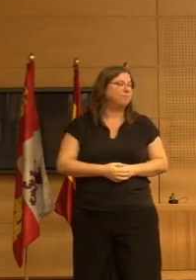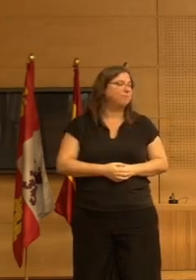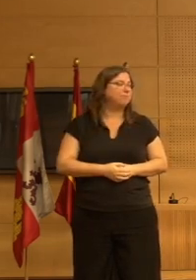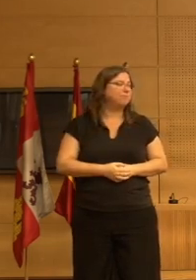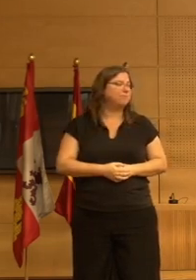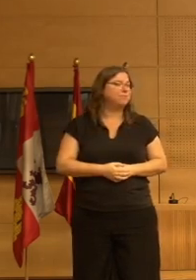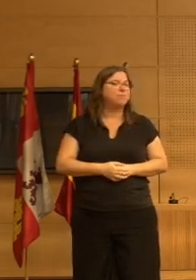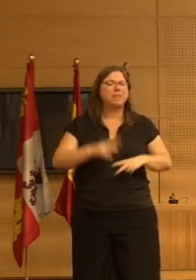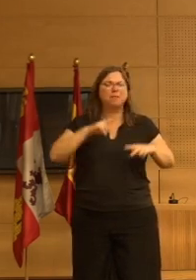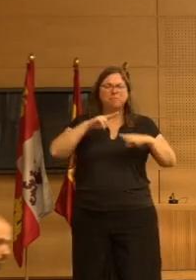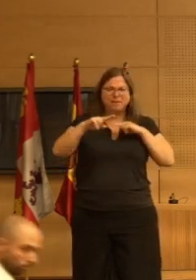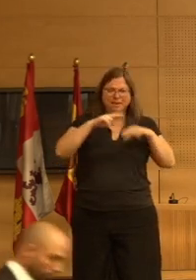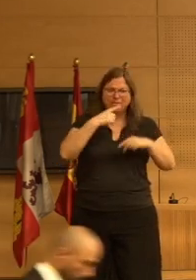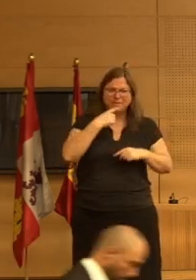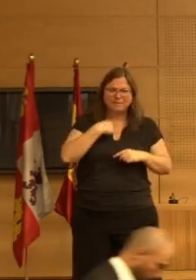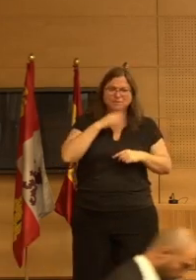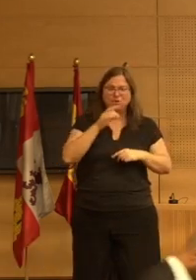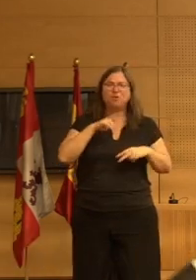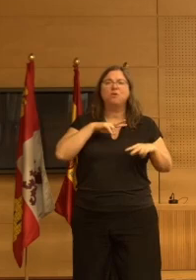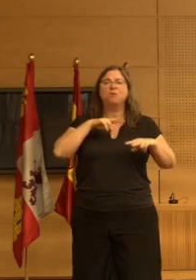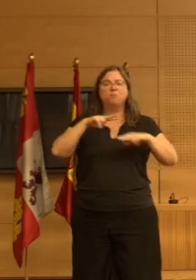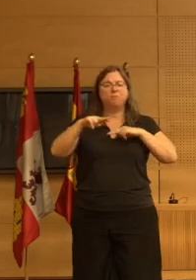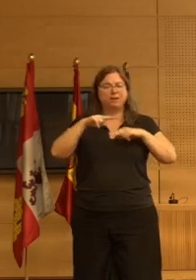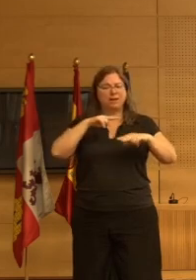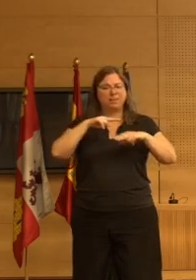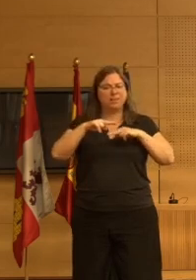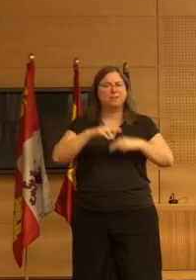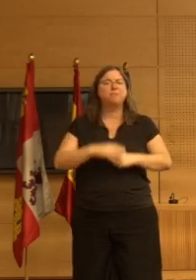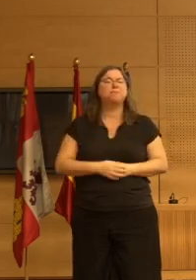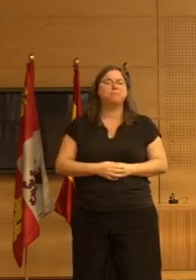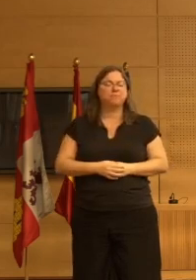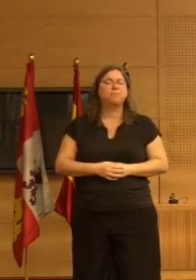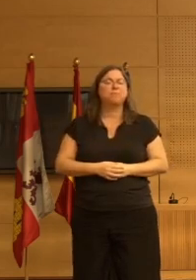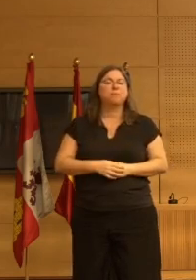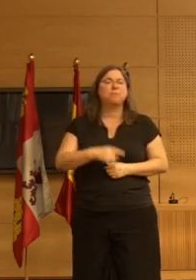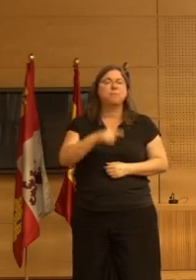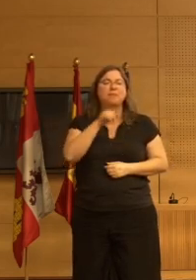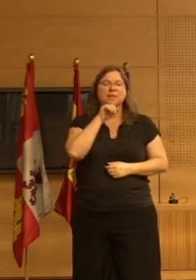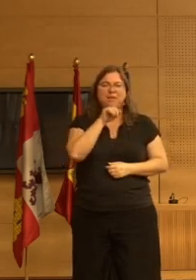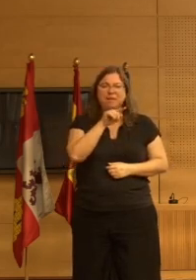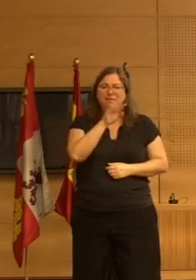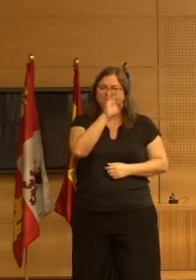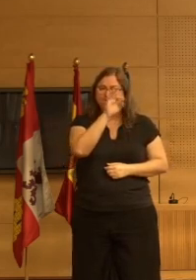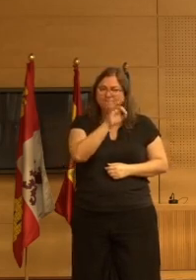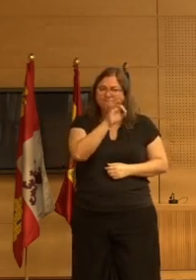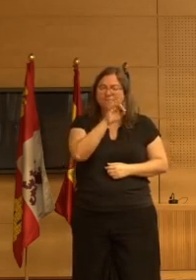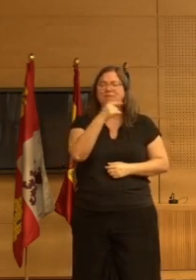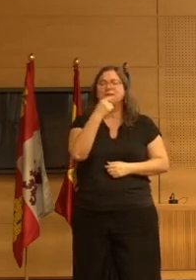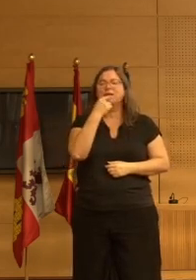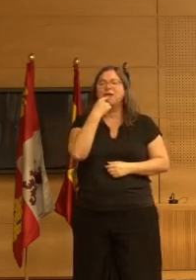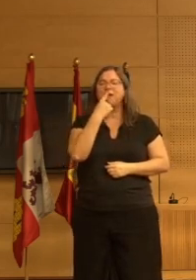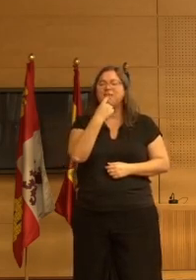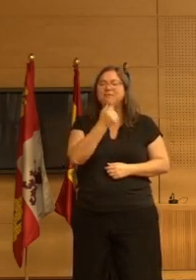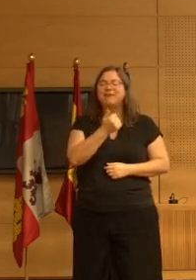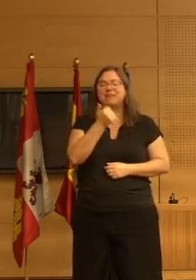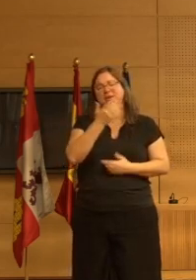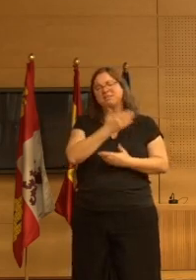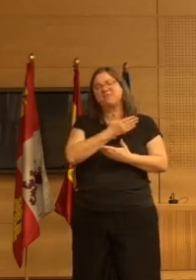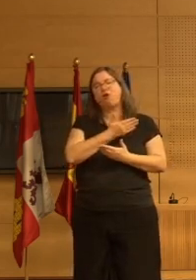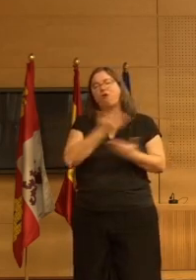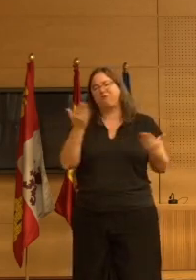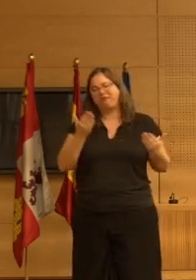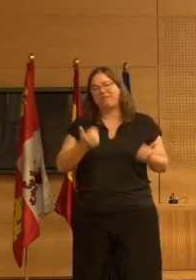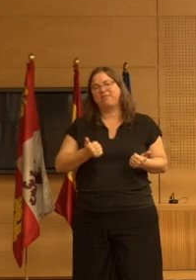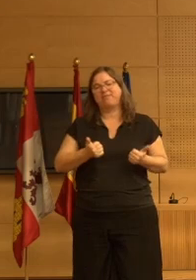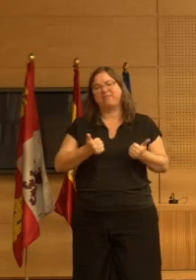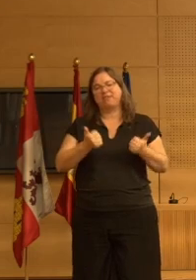Miranda ¿no? yo creo que hay que tener mucha más fe en